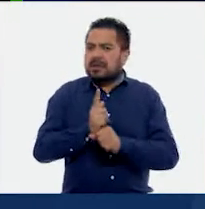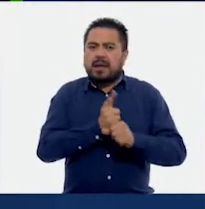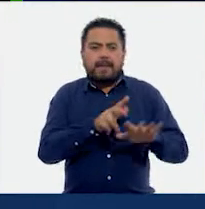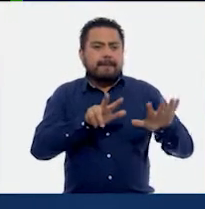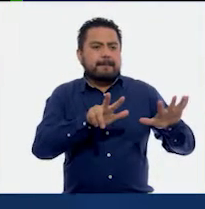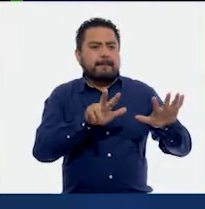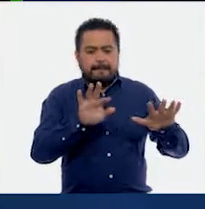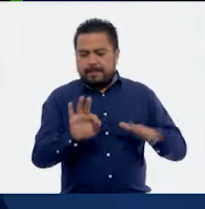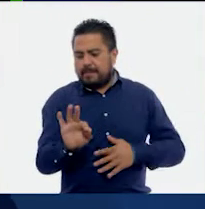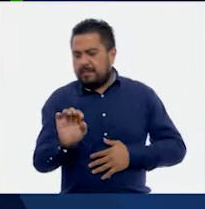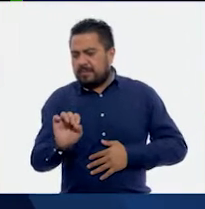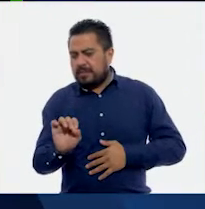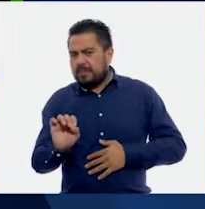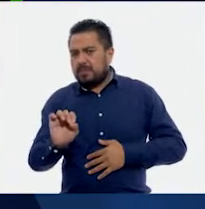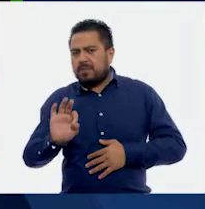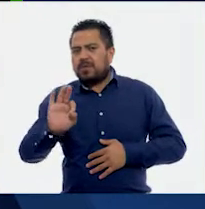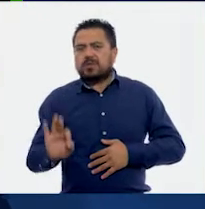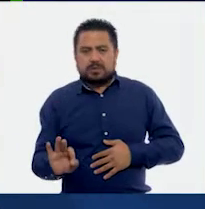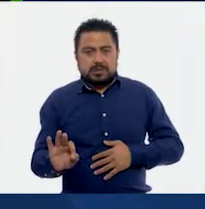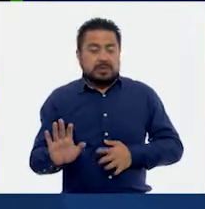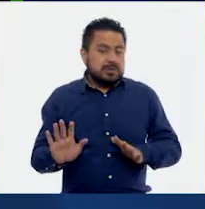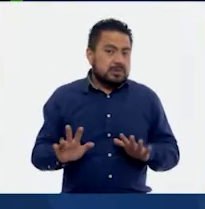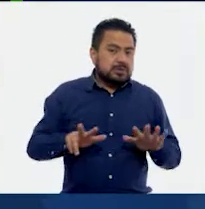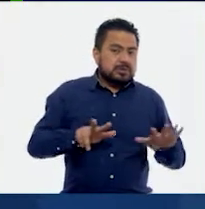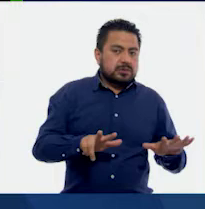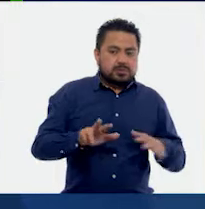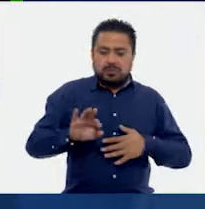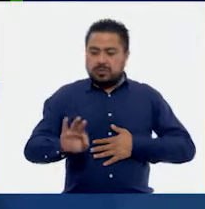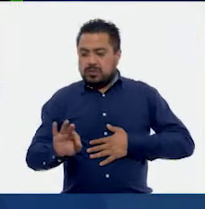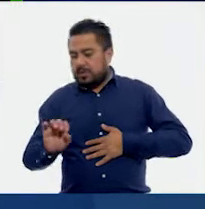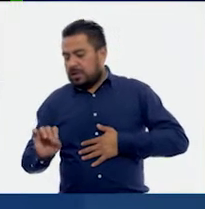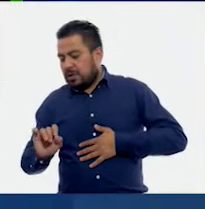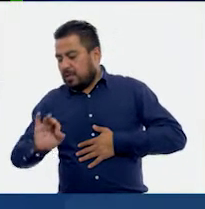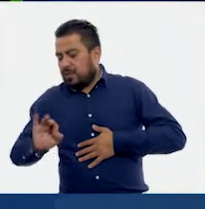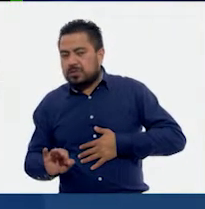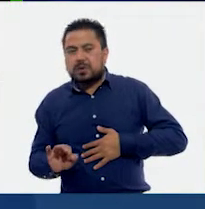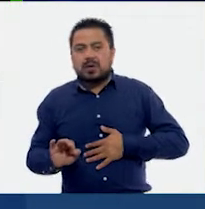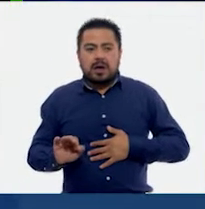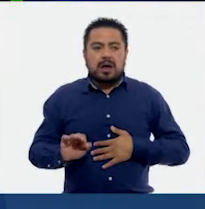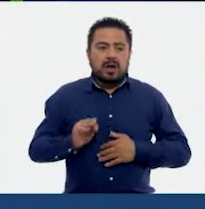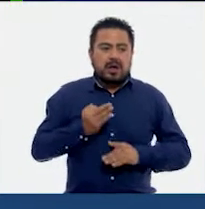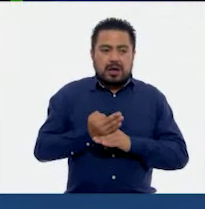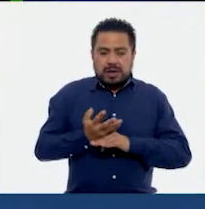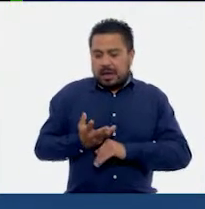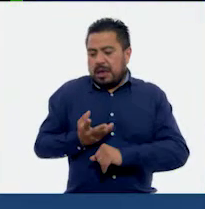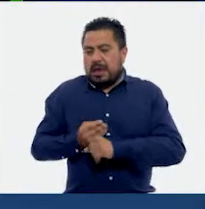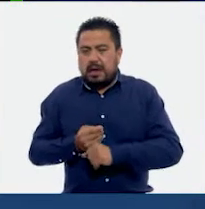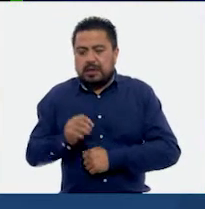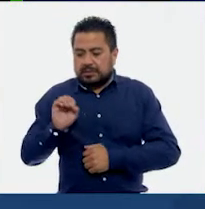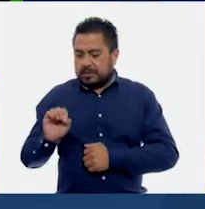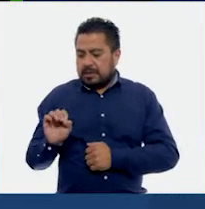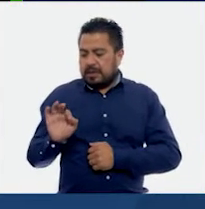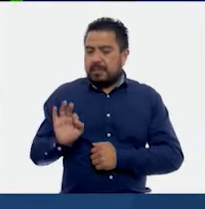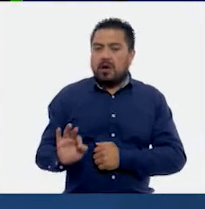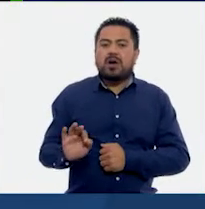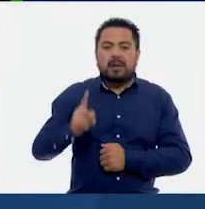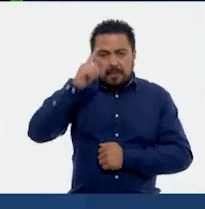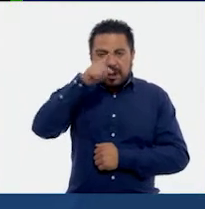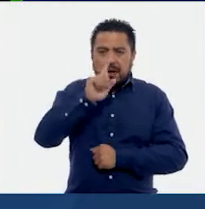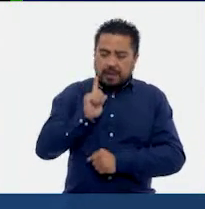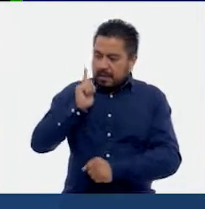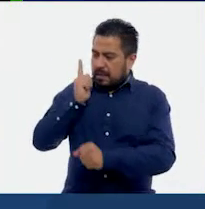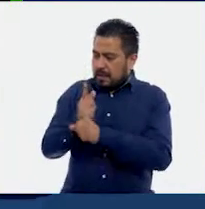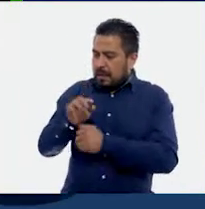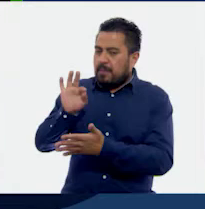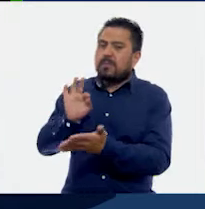18.0%, 18.0%, acabo de agregar un 0 al final para que vean el